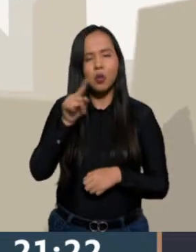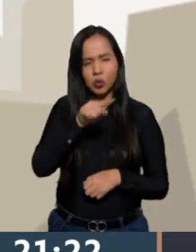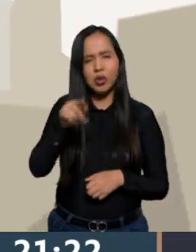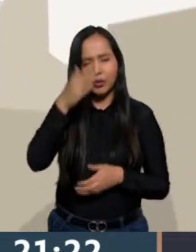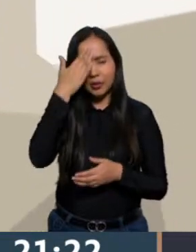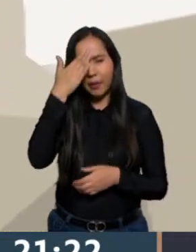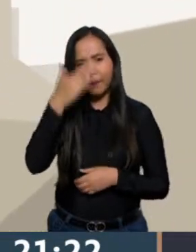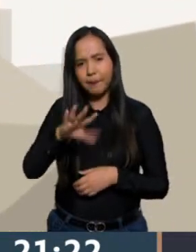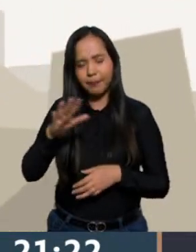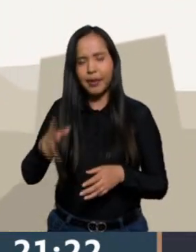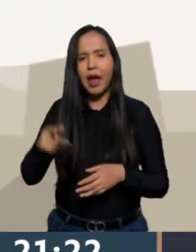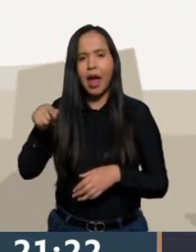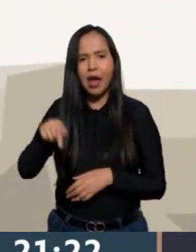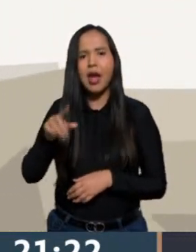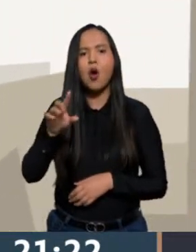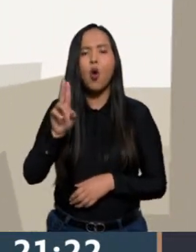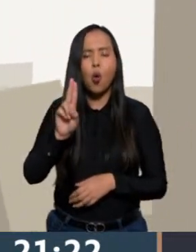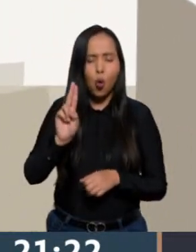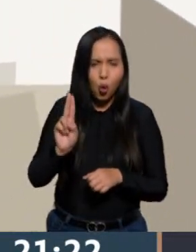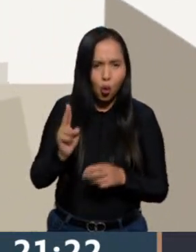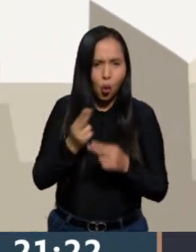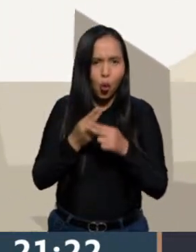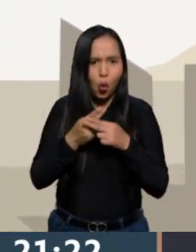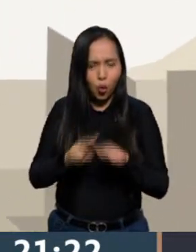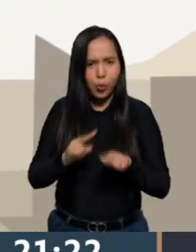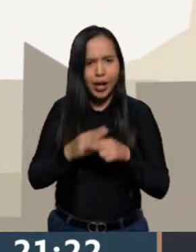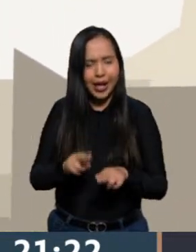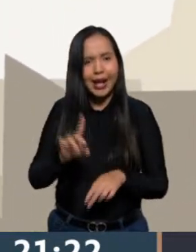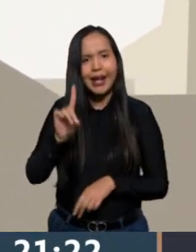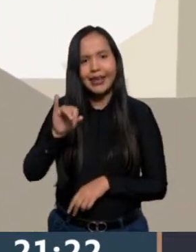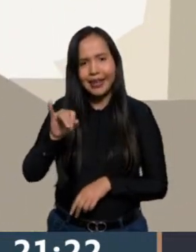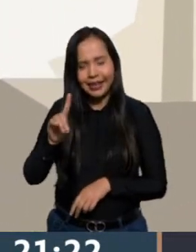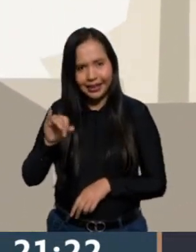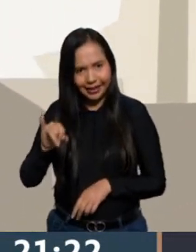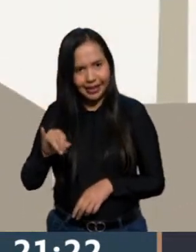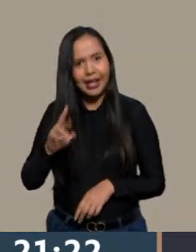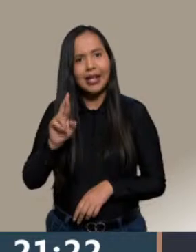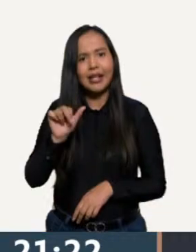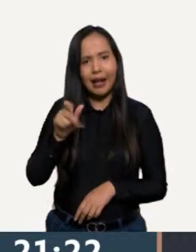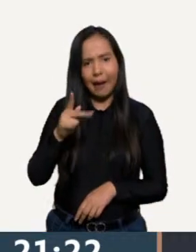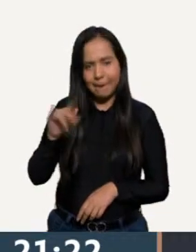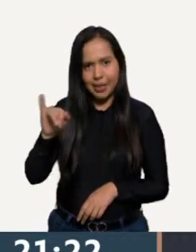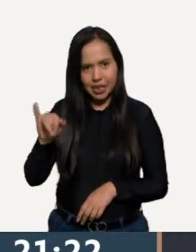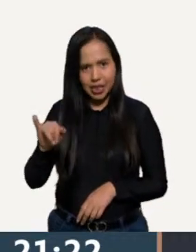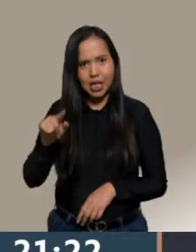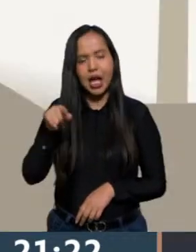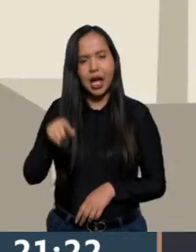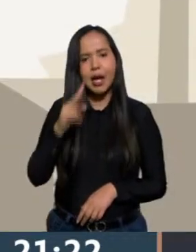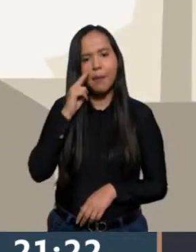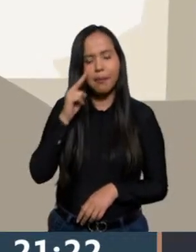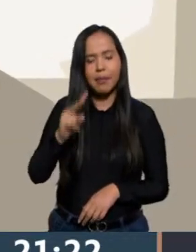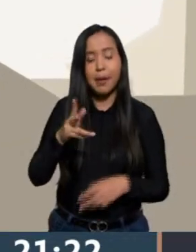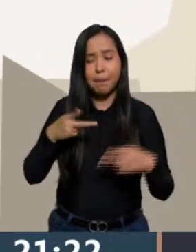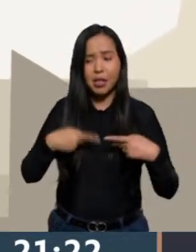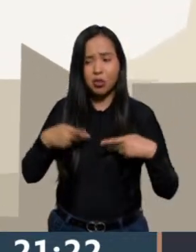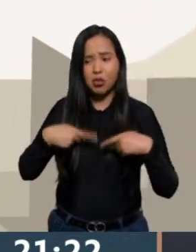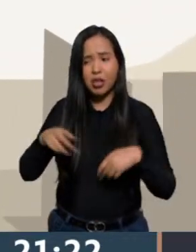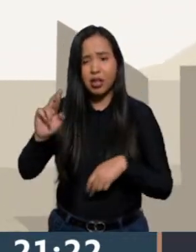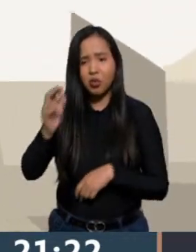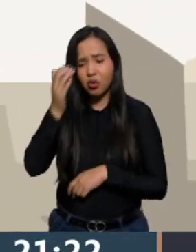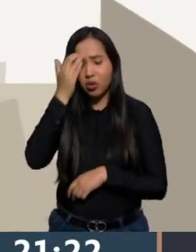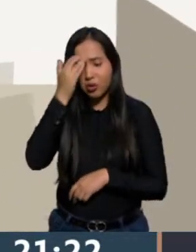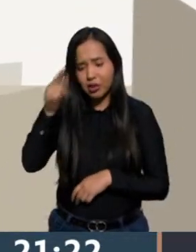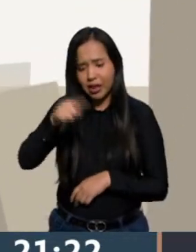digitales, Uber, Didi, Rappi, principalmente en México, operan sin reconocer a ninguno de los conductores o